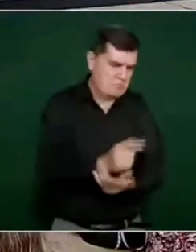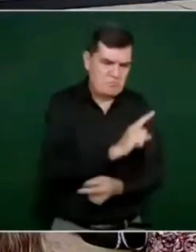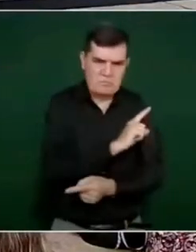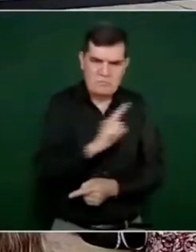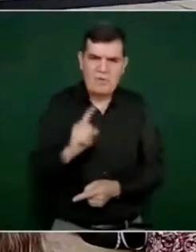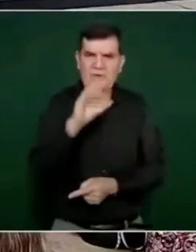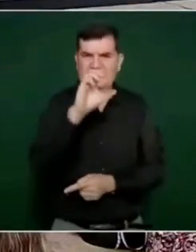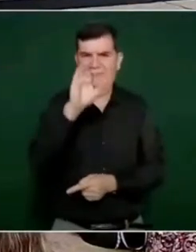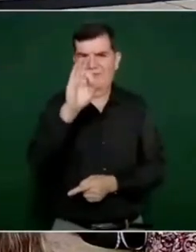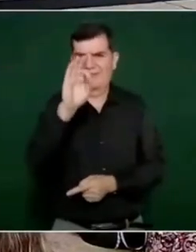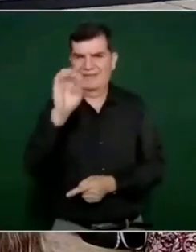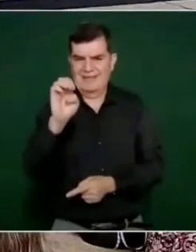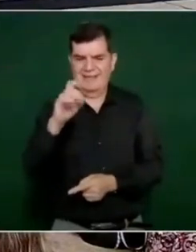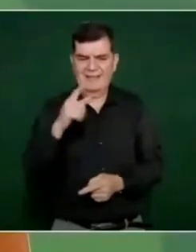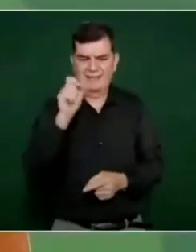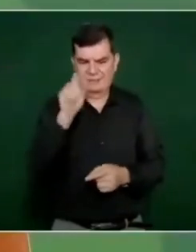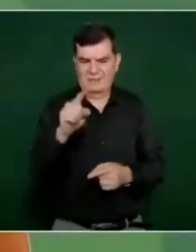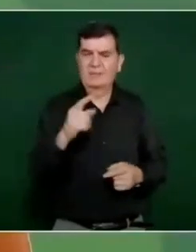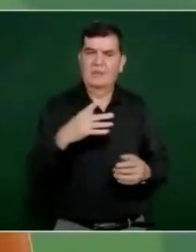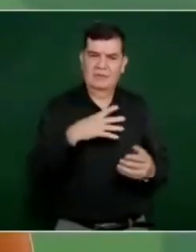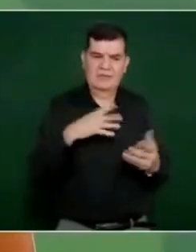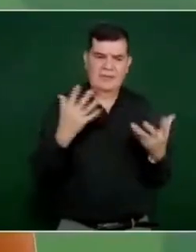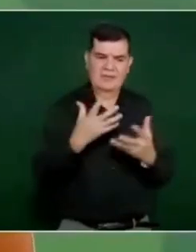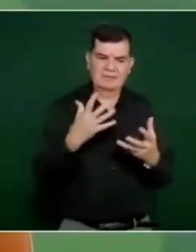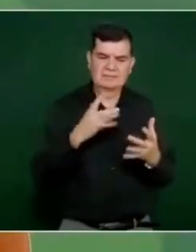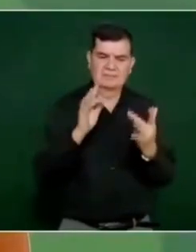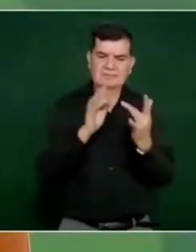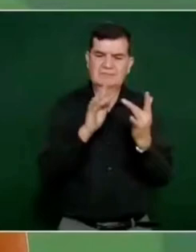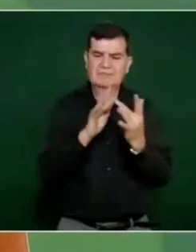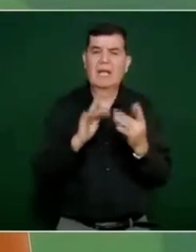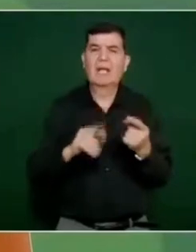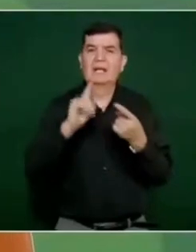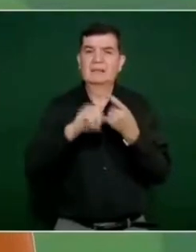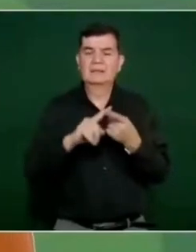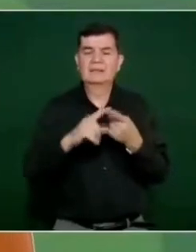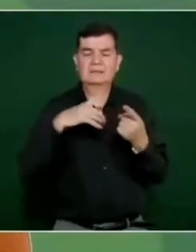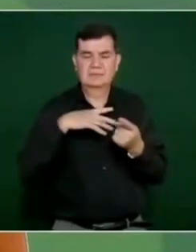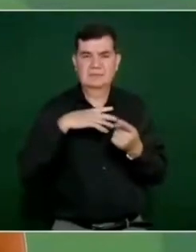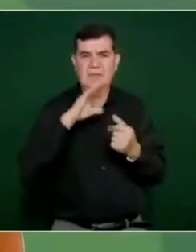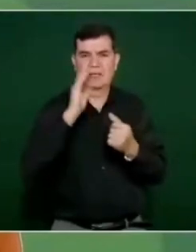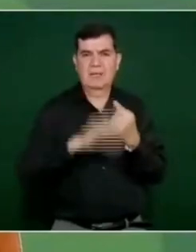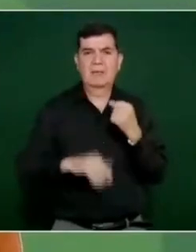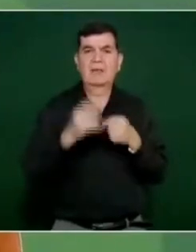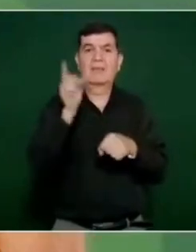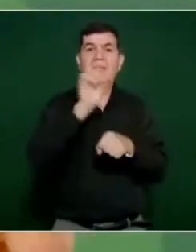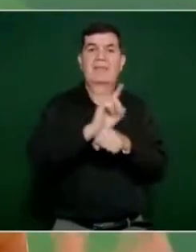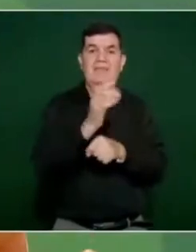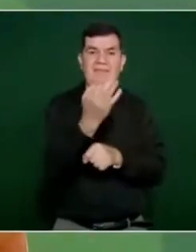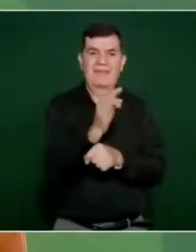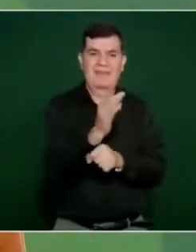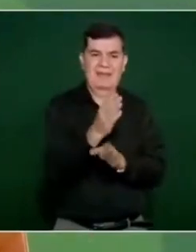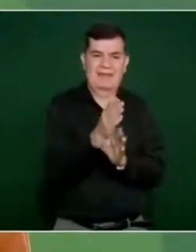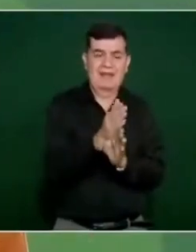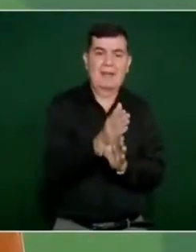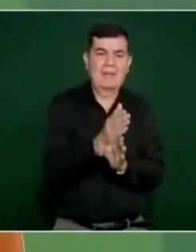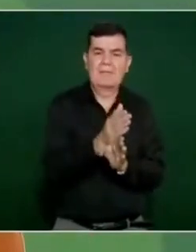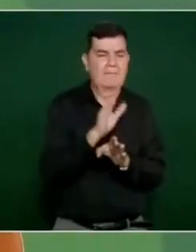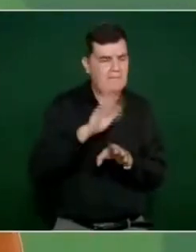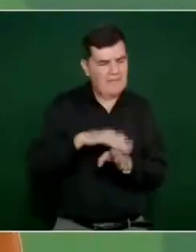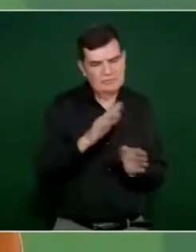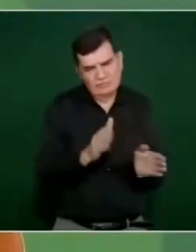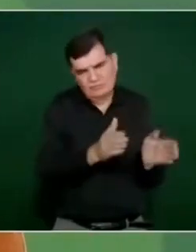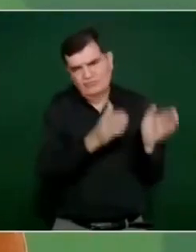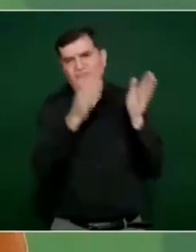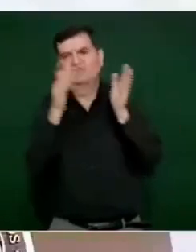Comisión Federal de Electricidad. Iba a concluir el último día de febrero, se va a ampliar dos